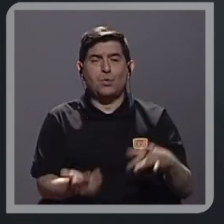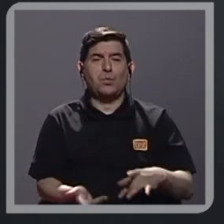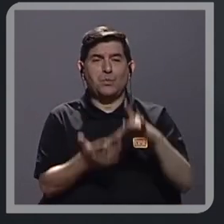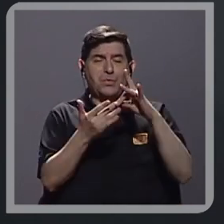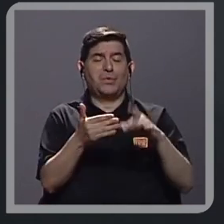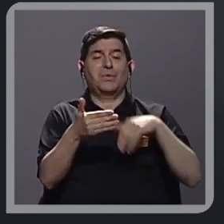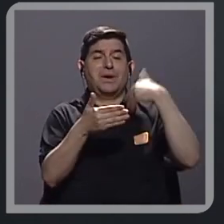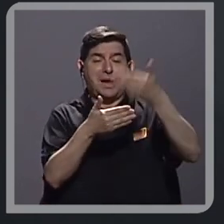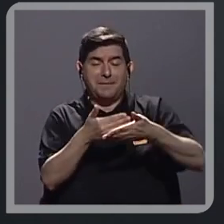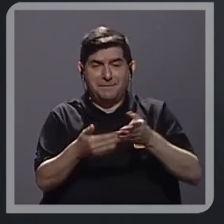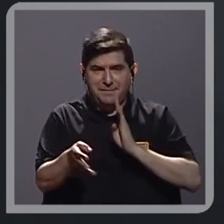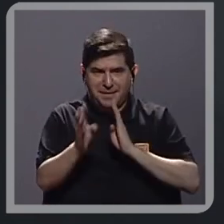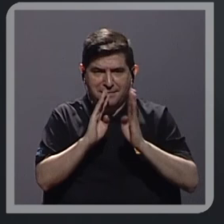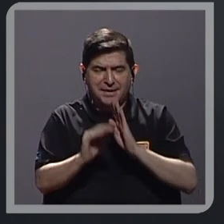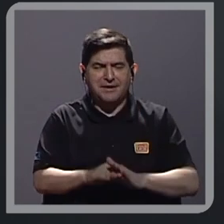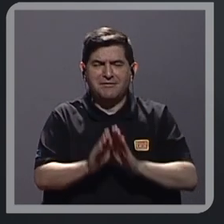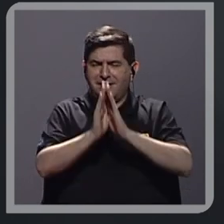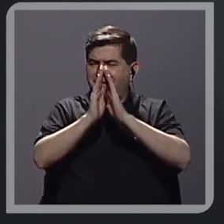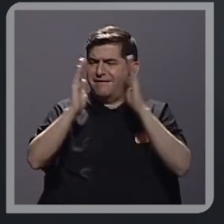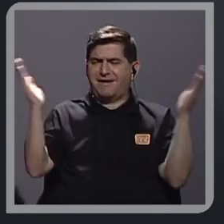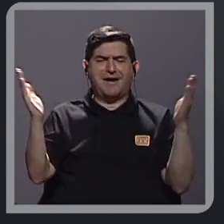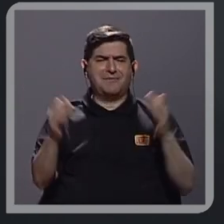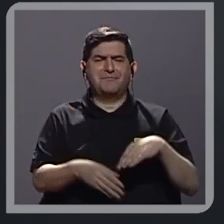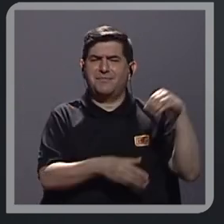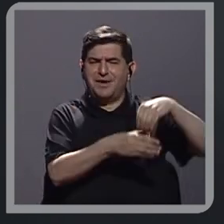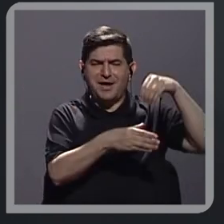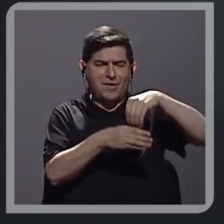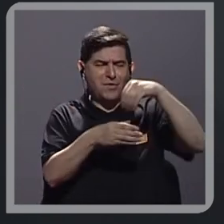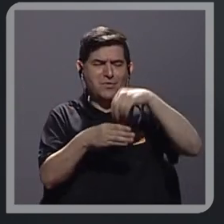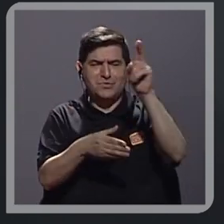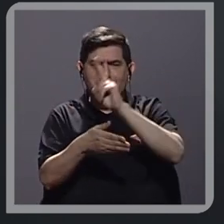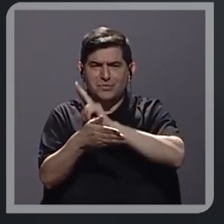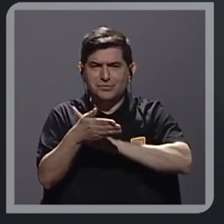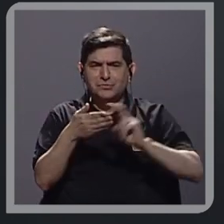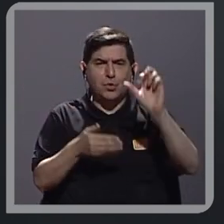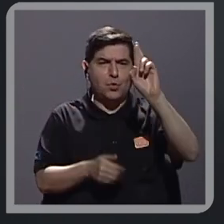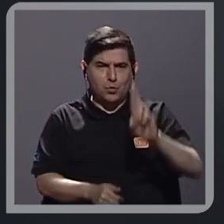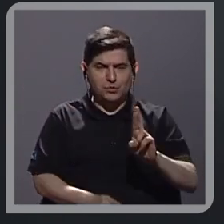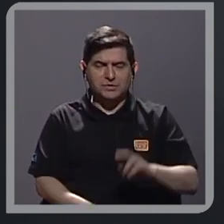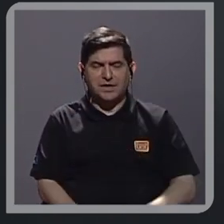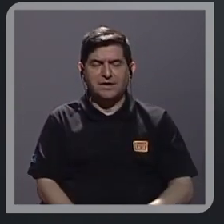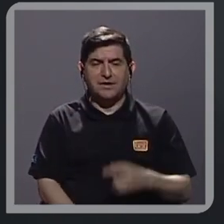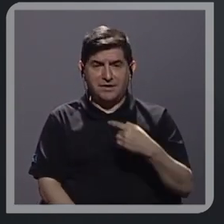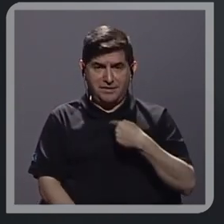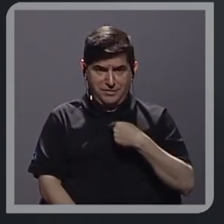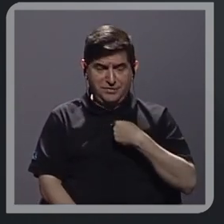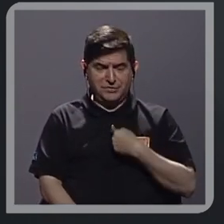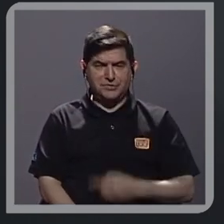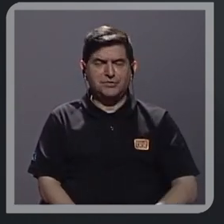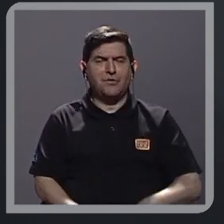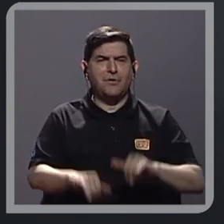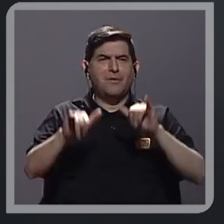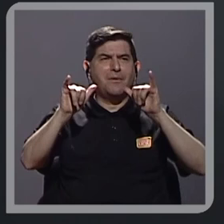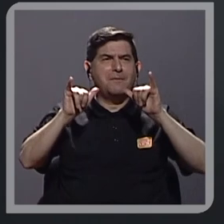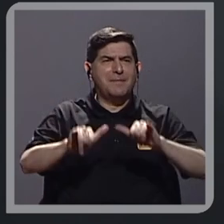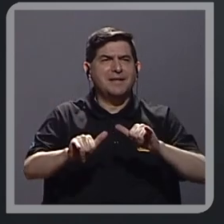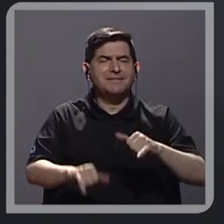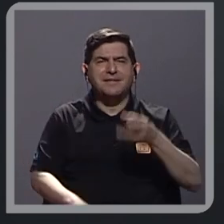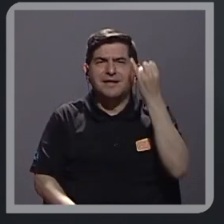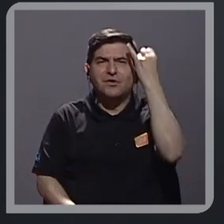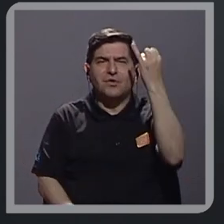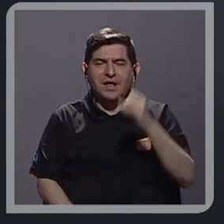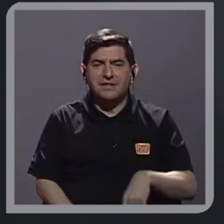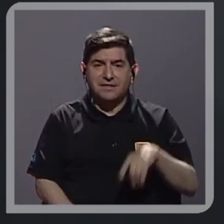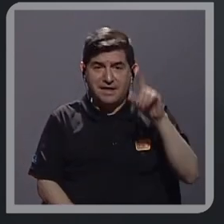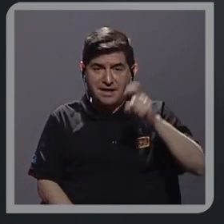para poder ampliar sobre estos aportes que da la Universidad de Costa Rica me quedo muchísimo con la gran necesidad de que